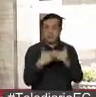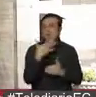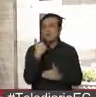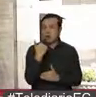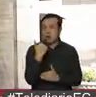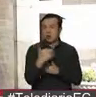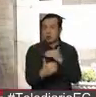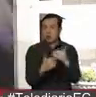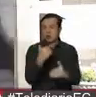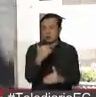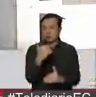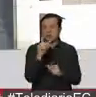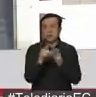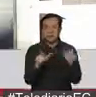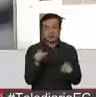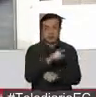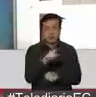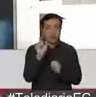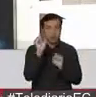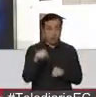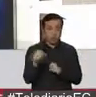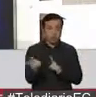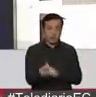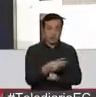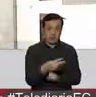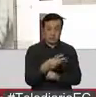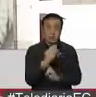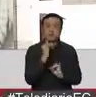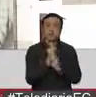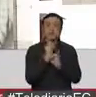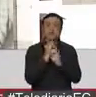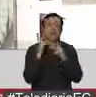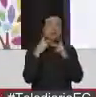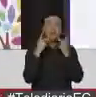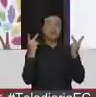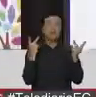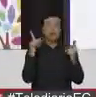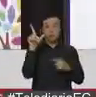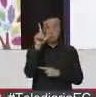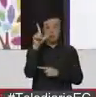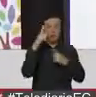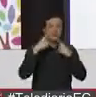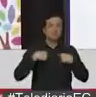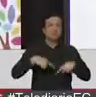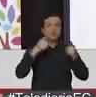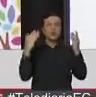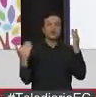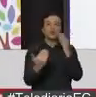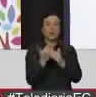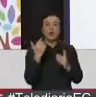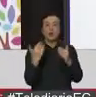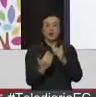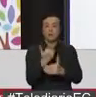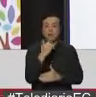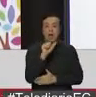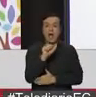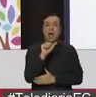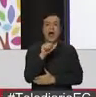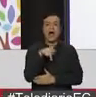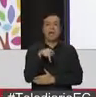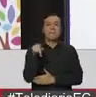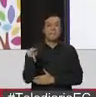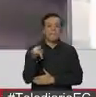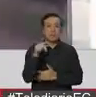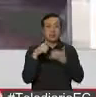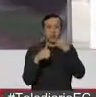que el ciudadano, a través de Internet, realice trámites en instituciones públicas, este lunes se hizo el lanzamiento de la aplicación digital Gov.es,